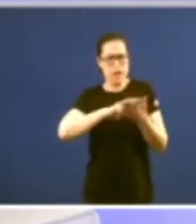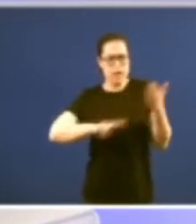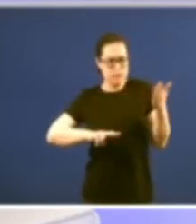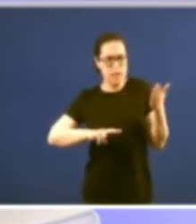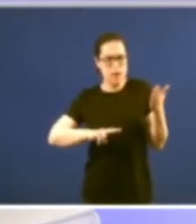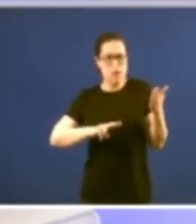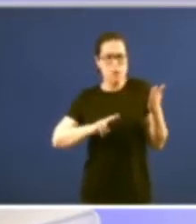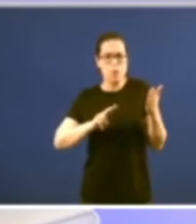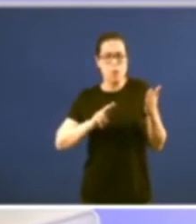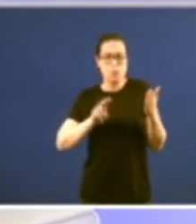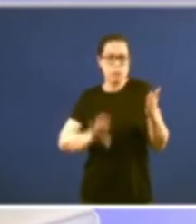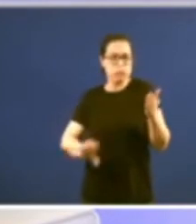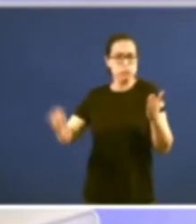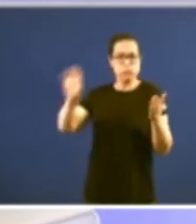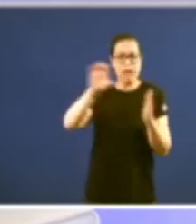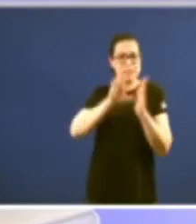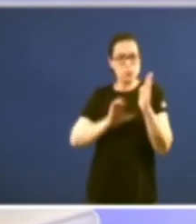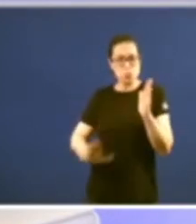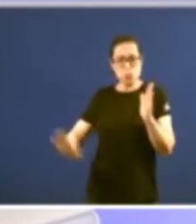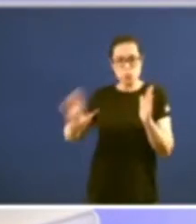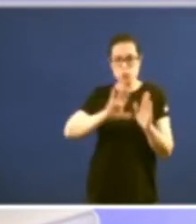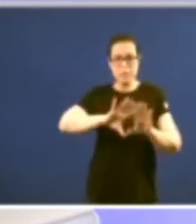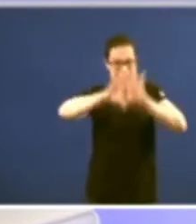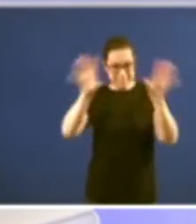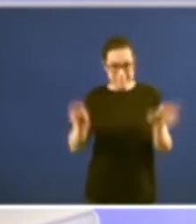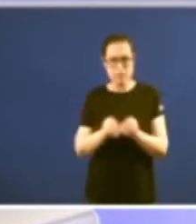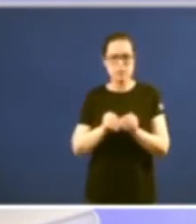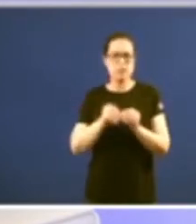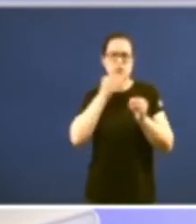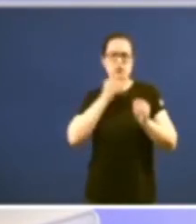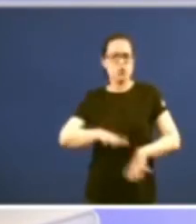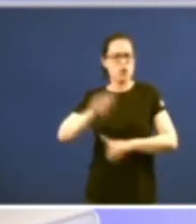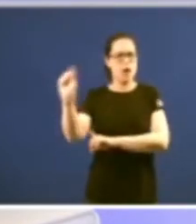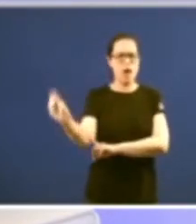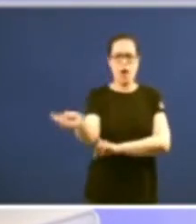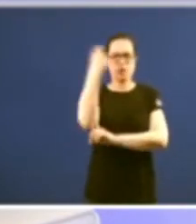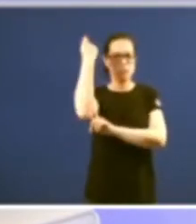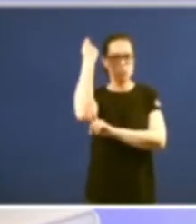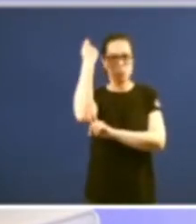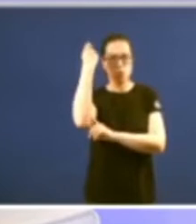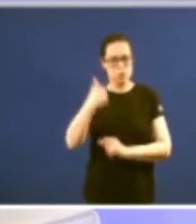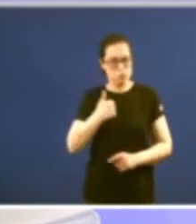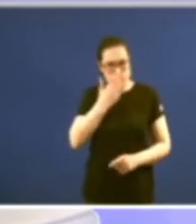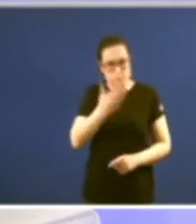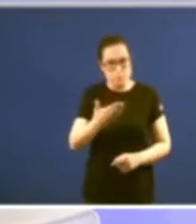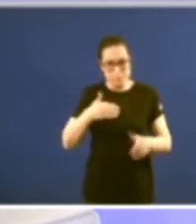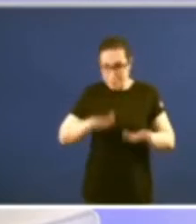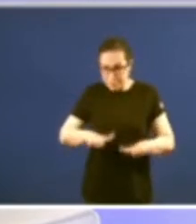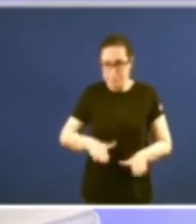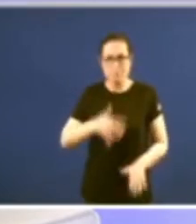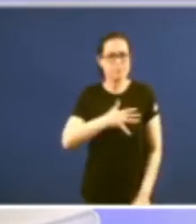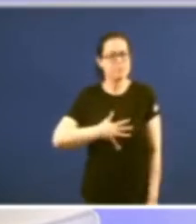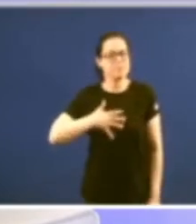que configuran a España Autonómica é a historia dun éxito rotundo e eu me alegro moito de poder estaros aquí celebrando ese éxito